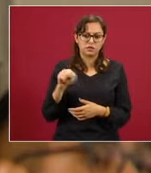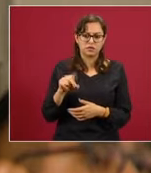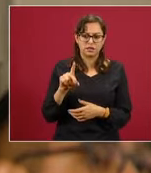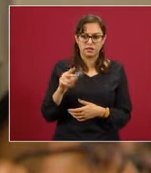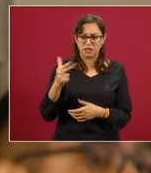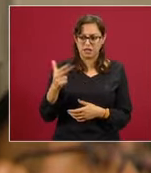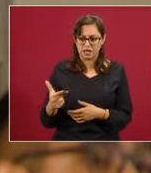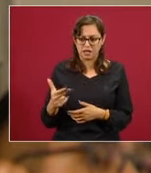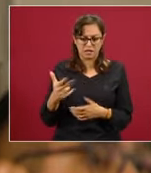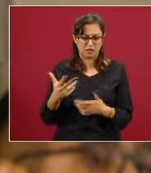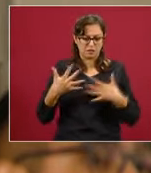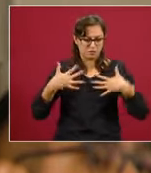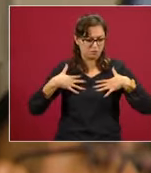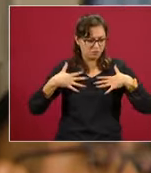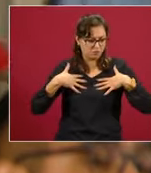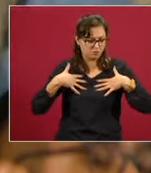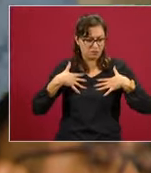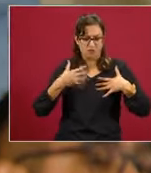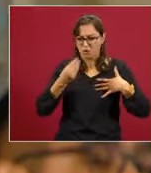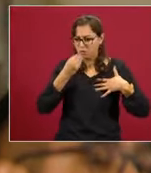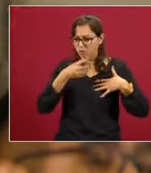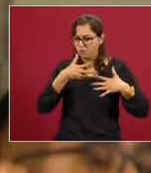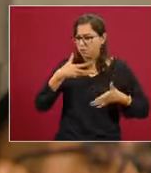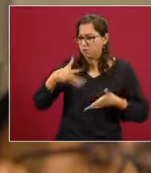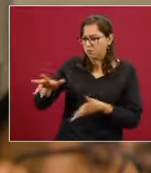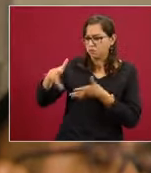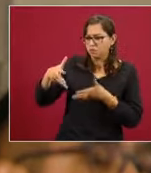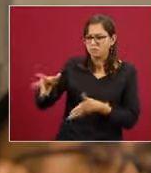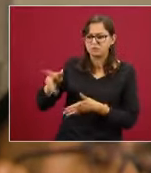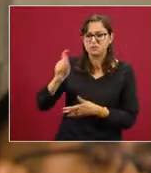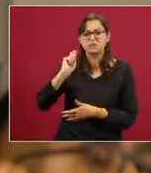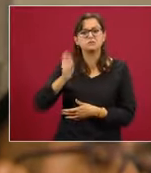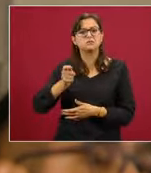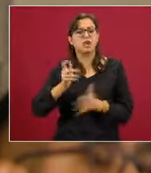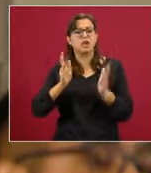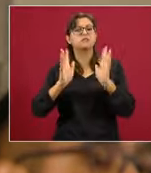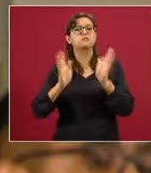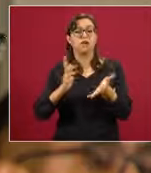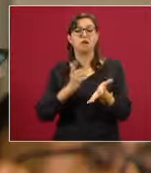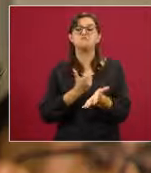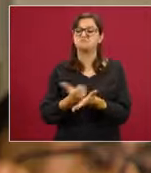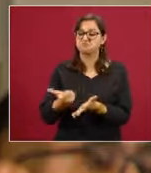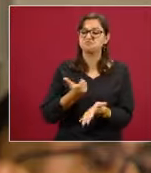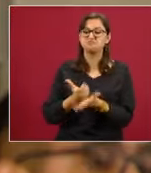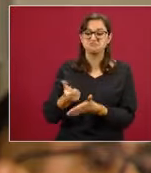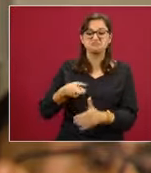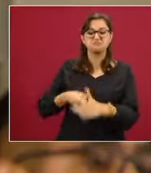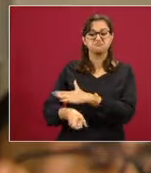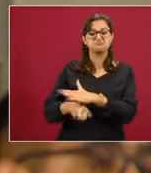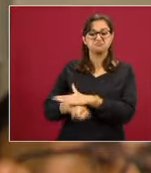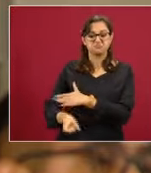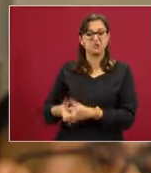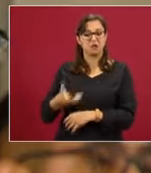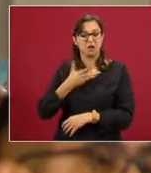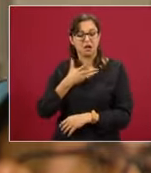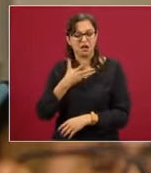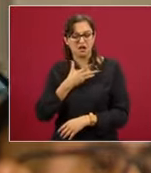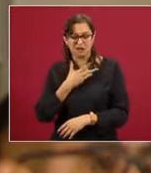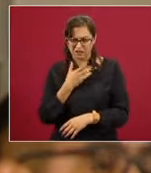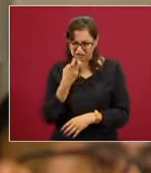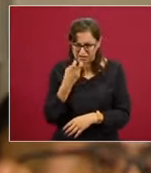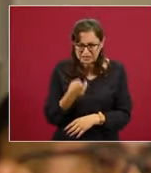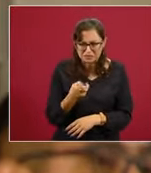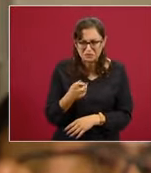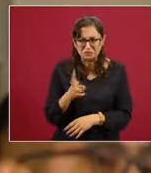pues, ya se les está financiando. Preguntar en ese sentido, bueno, pues, si en realidad este tipo de acciones, trabajar